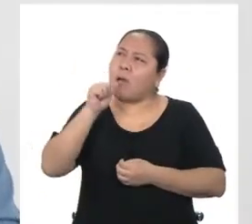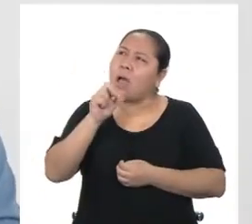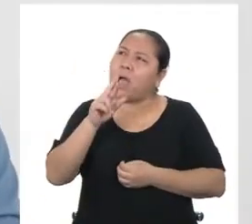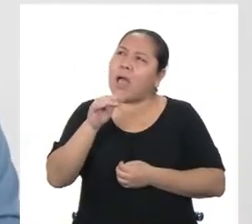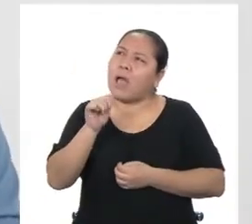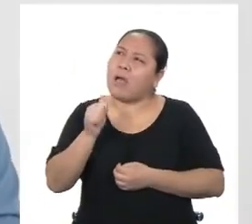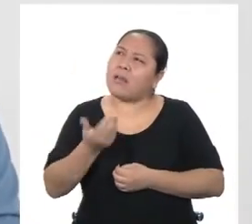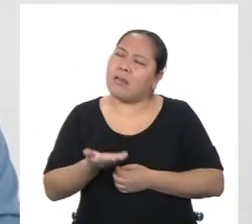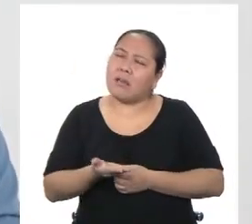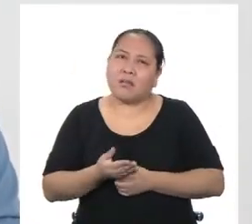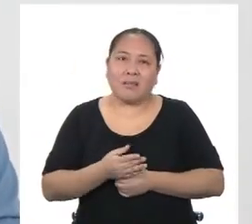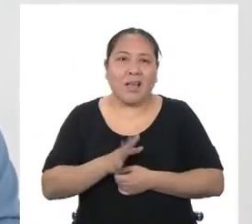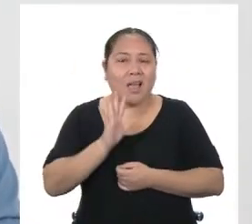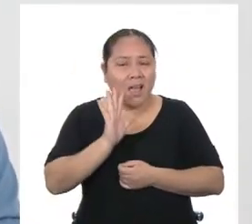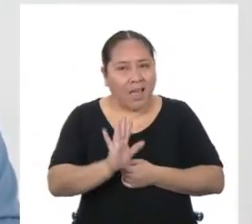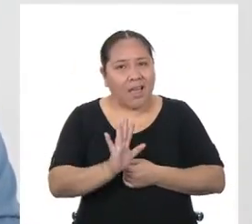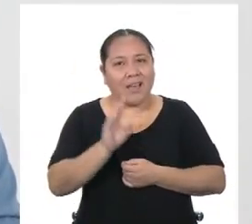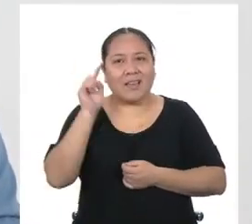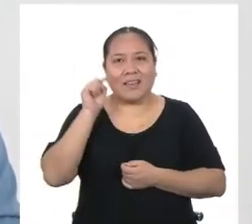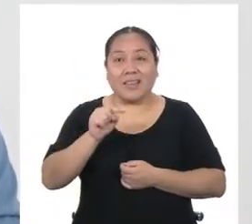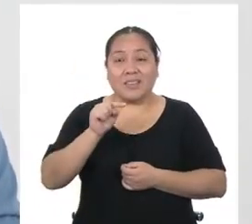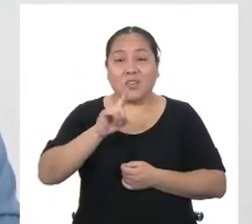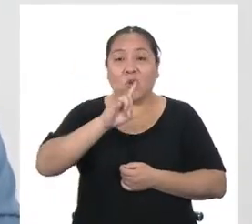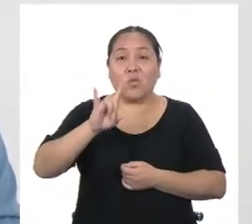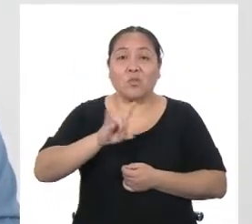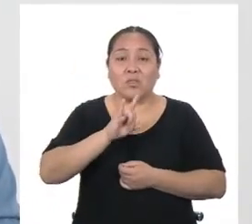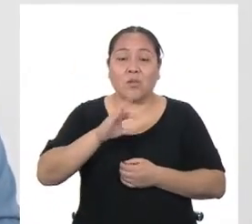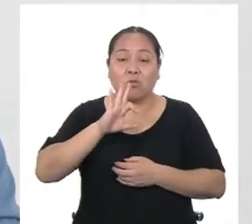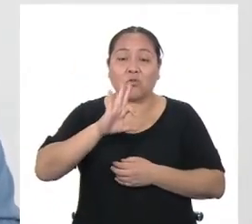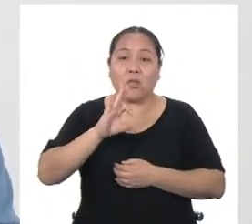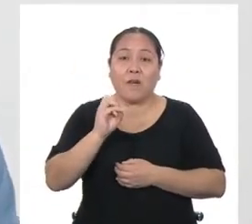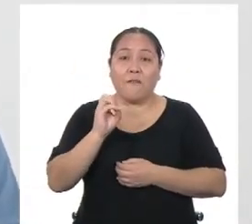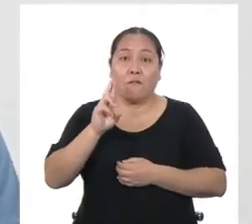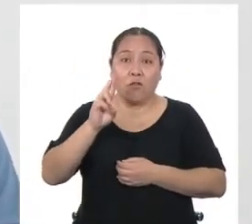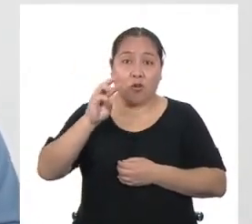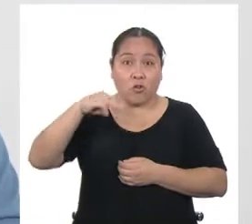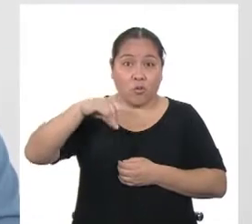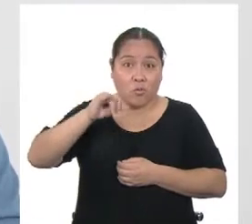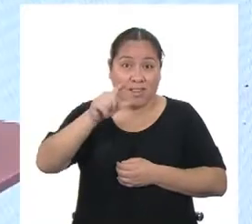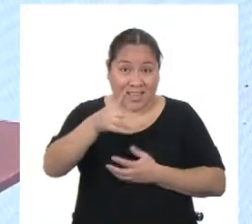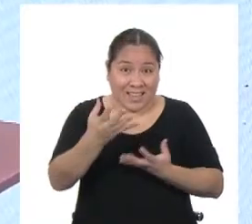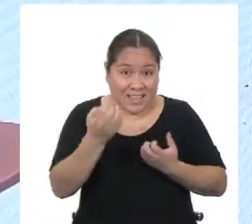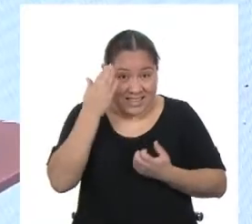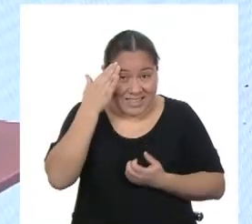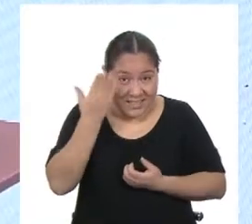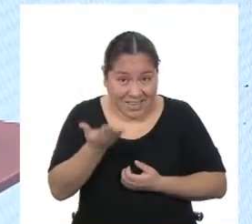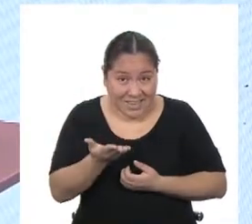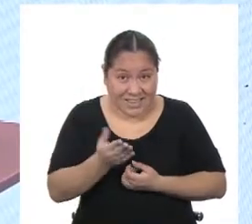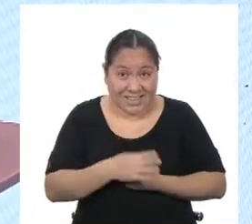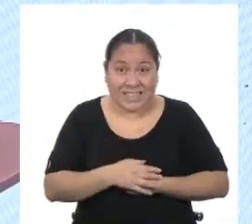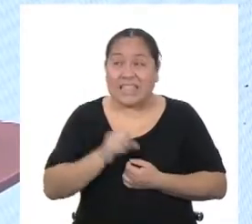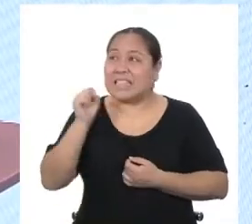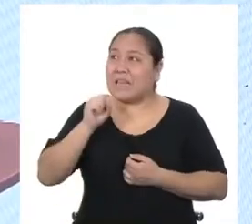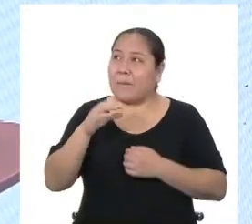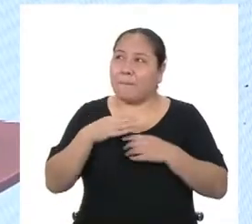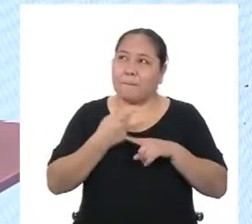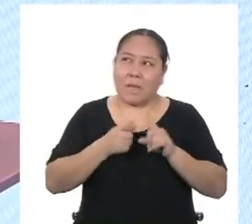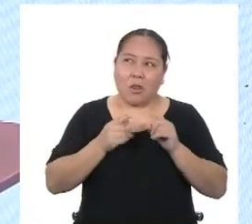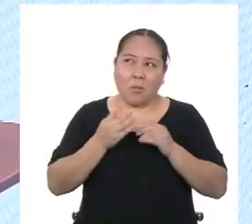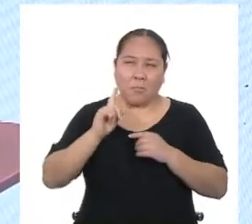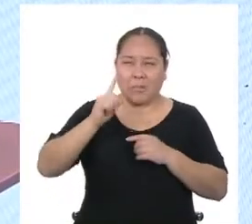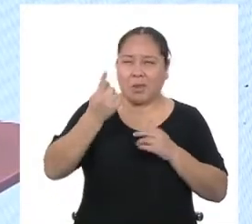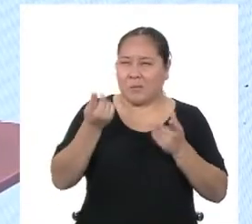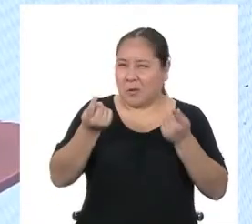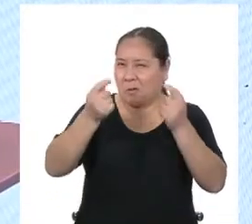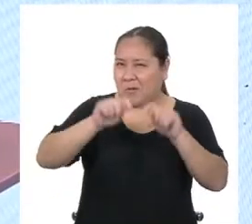Ah, pues para eso nos podemos valer de una fórmula. ¿Quieres saber cuál? Sí, pero ¿le parece si antes vamos a